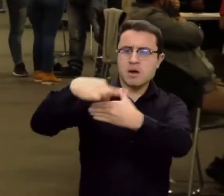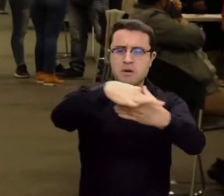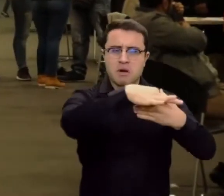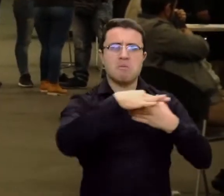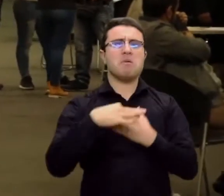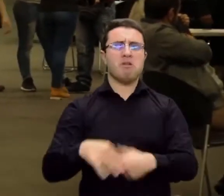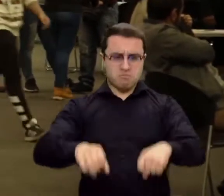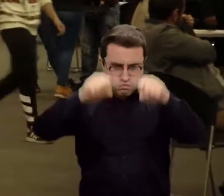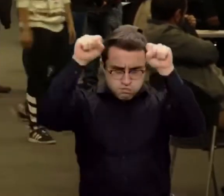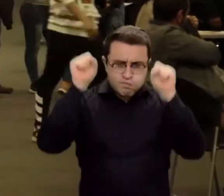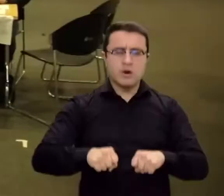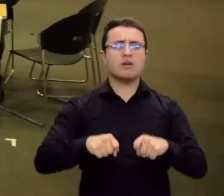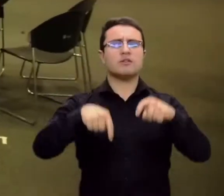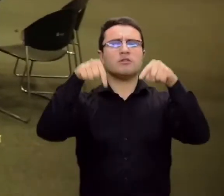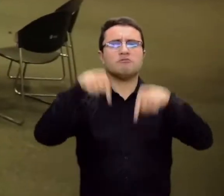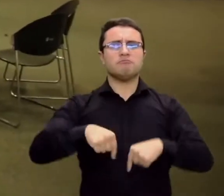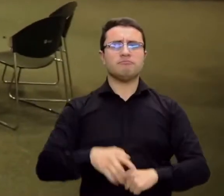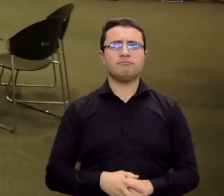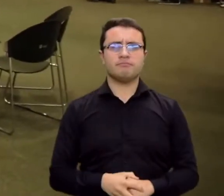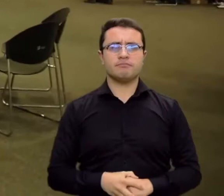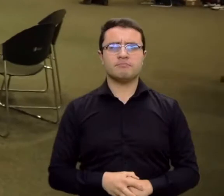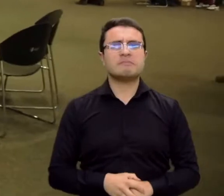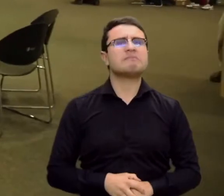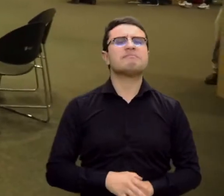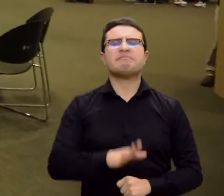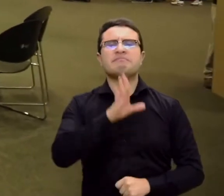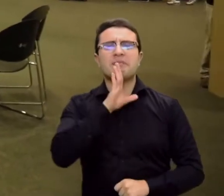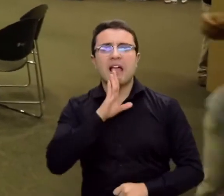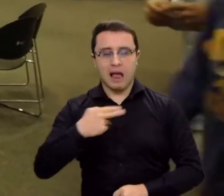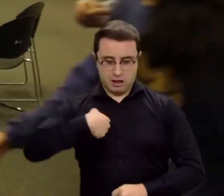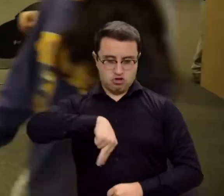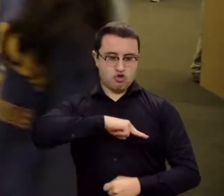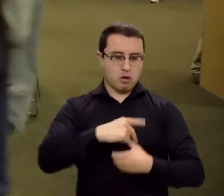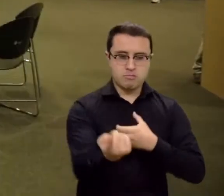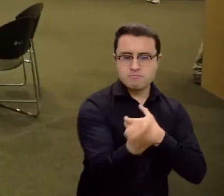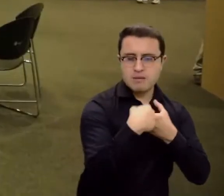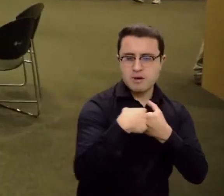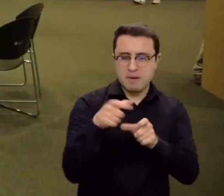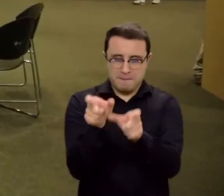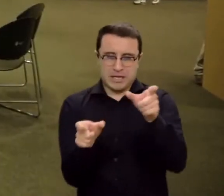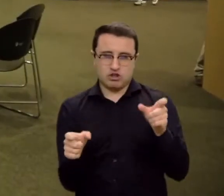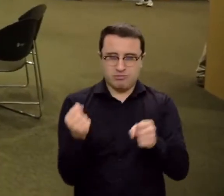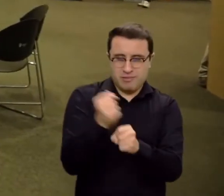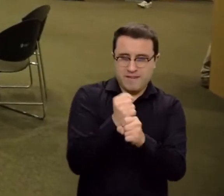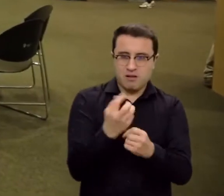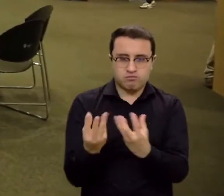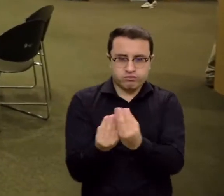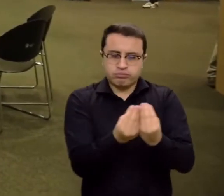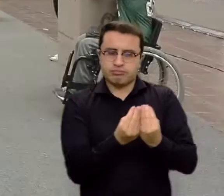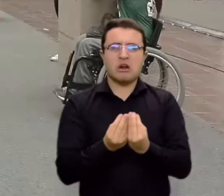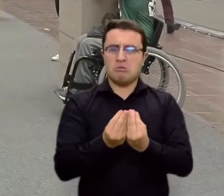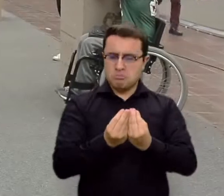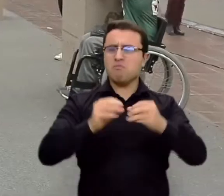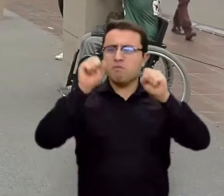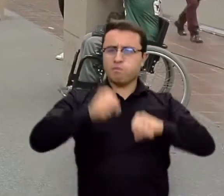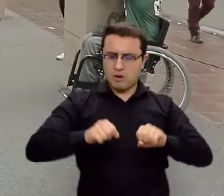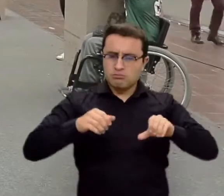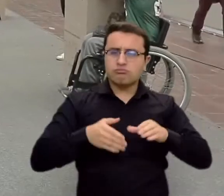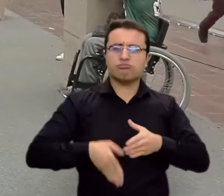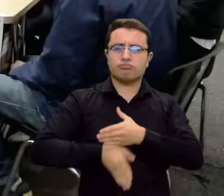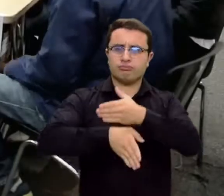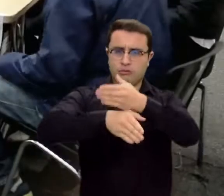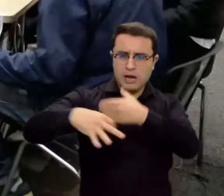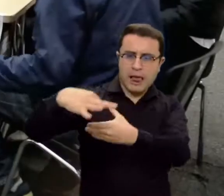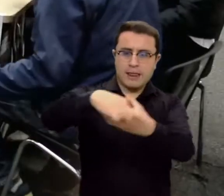por parte de todo nuestro componente humano. Luego entonces vamos a realizar